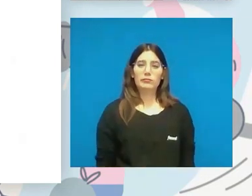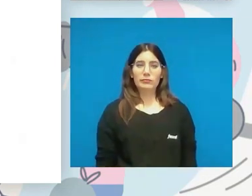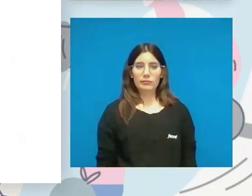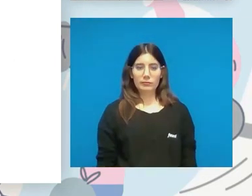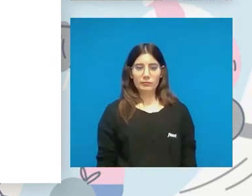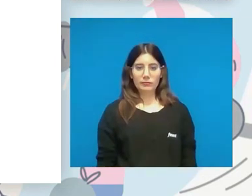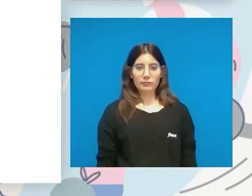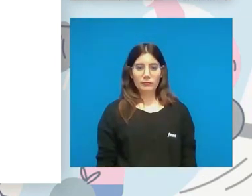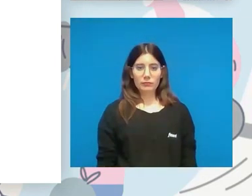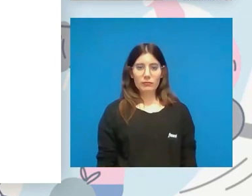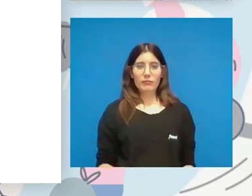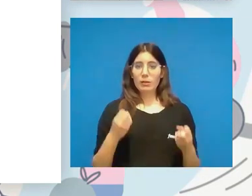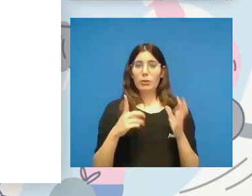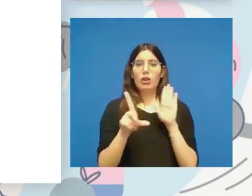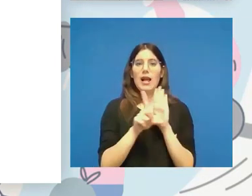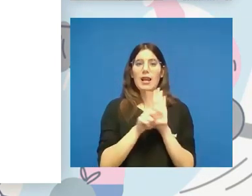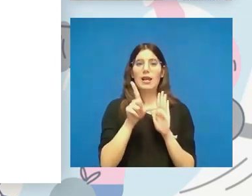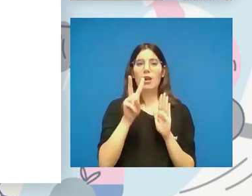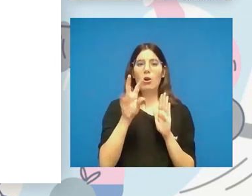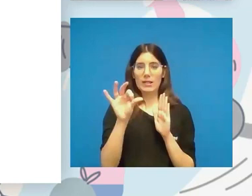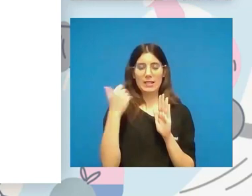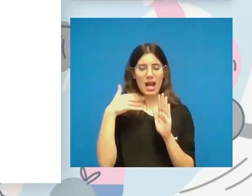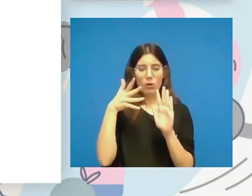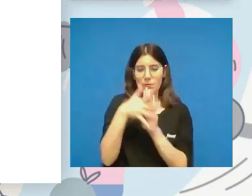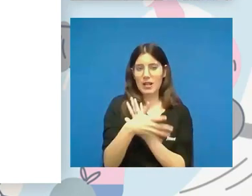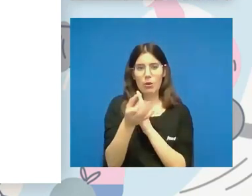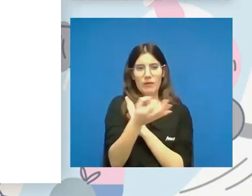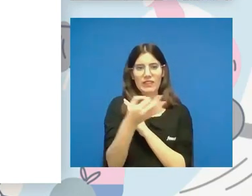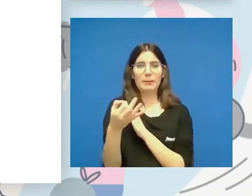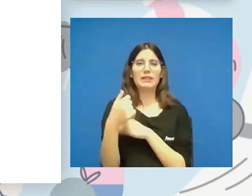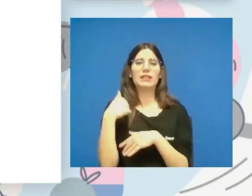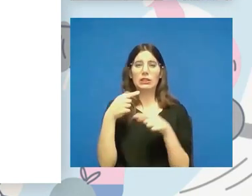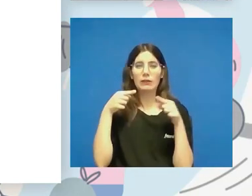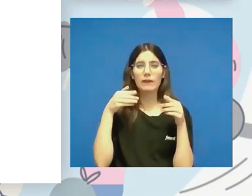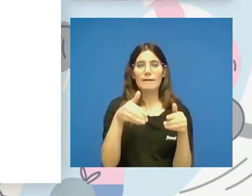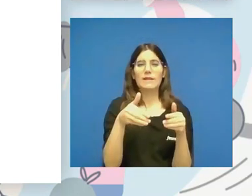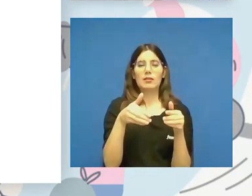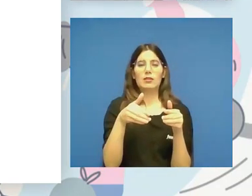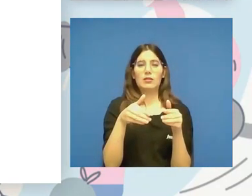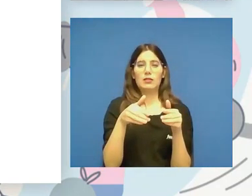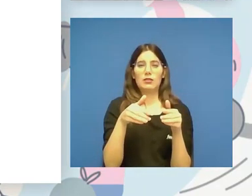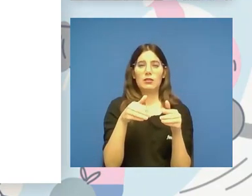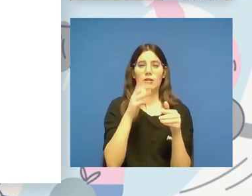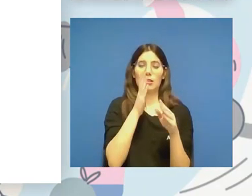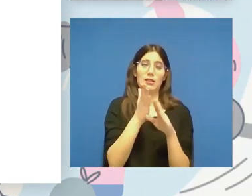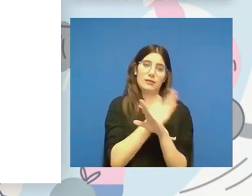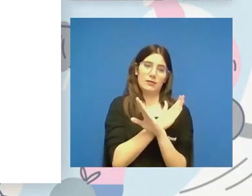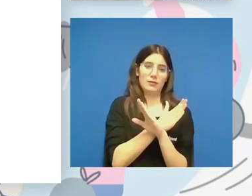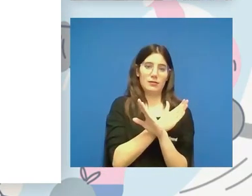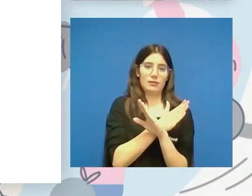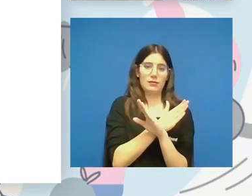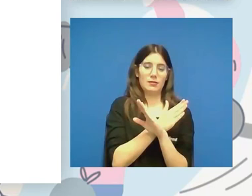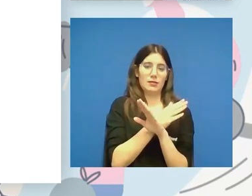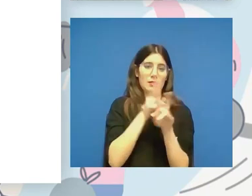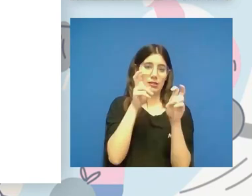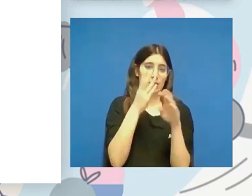Bueno, de la ley lo ha explicado Luis perfectamente, ahí yo me iba a centrar fundamentalmente en el preámbulo hace esa mención